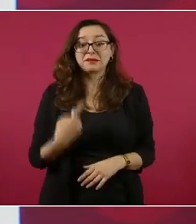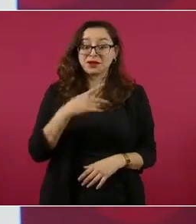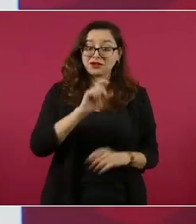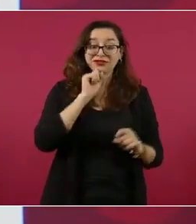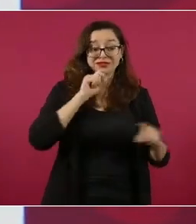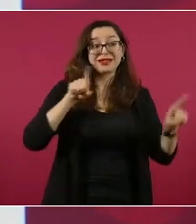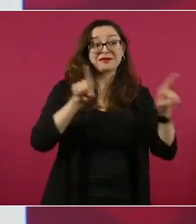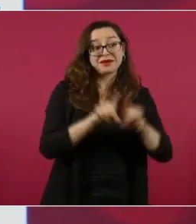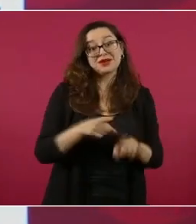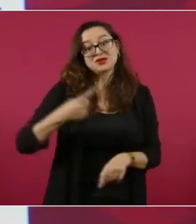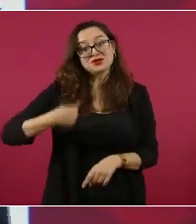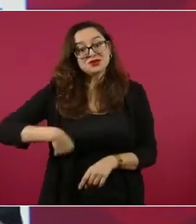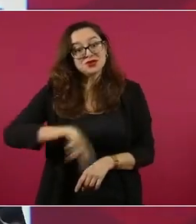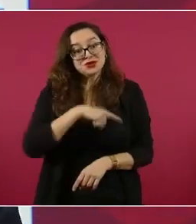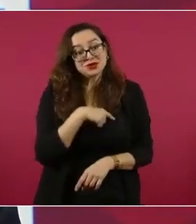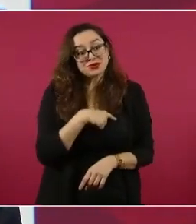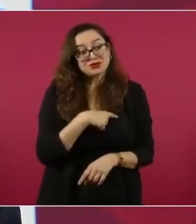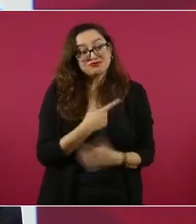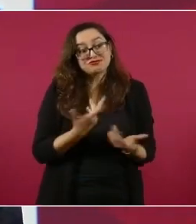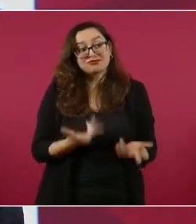continuar con el tratado.